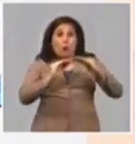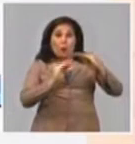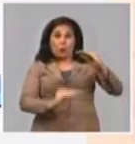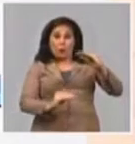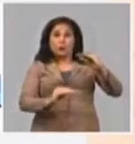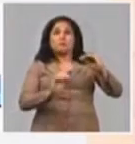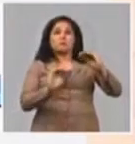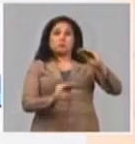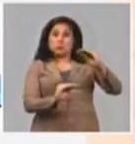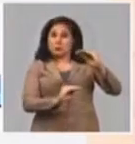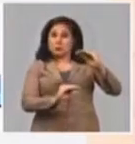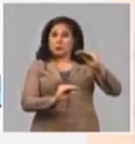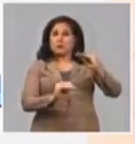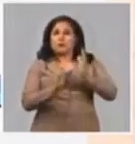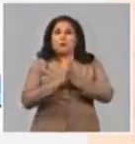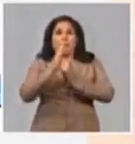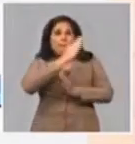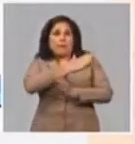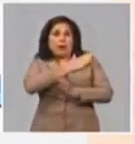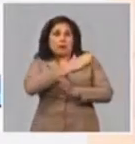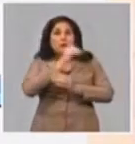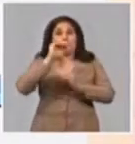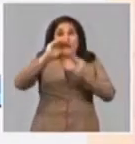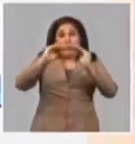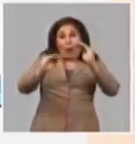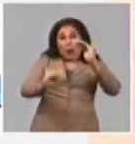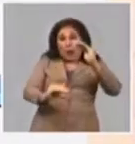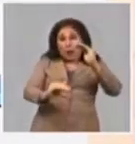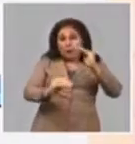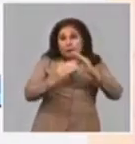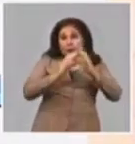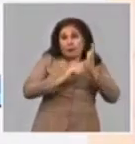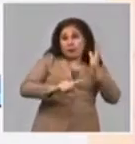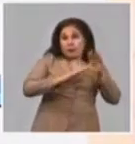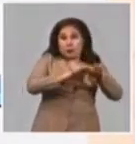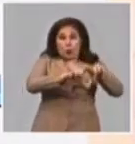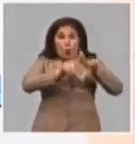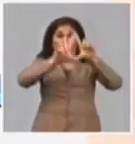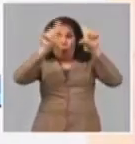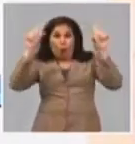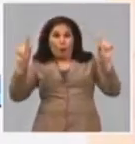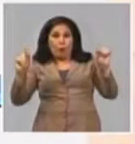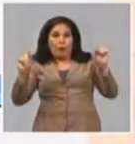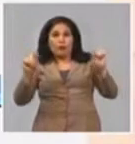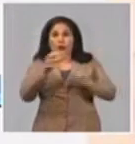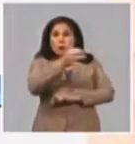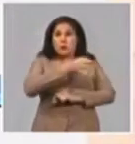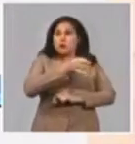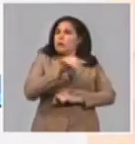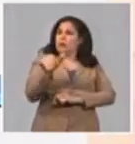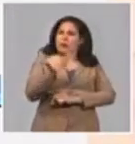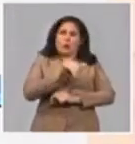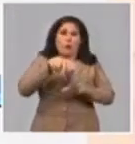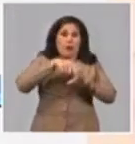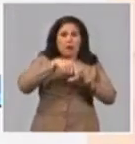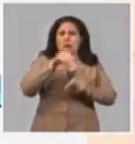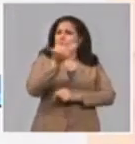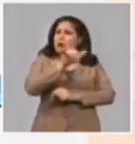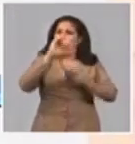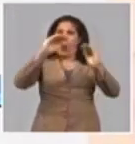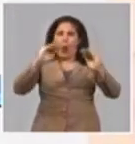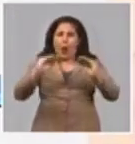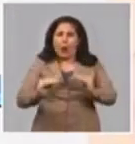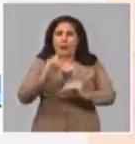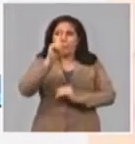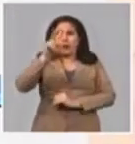Desde el mes de marzo, con respecto al mes de marzo, descienden todas las provincias y el municipio especial de la juventud, o sea, que en todos los lugares ha descendido. Hay